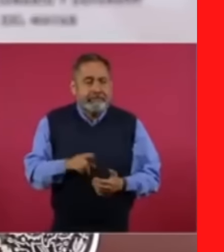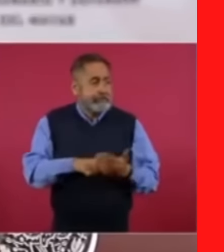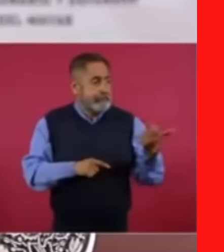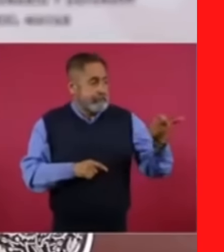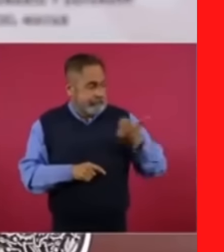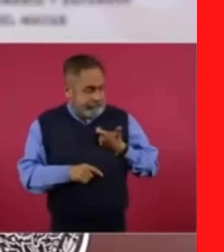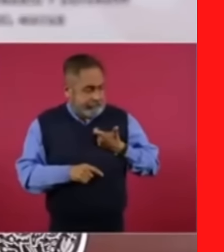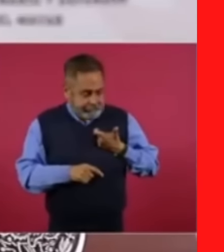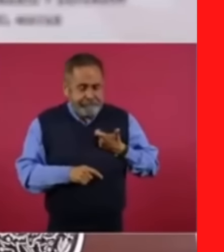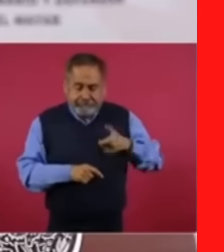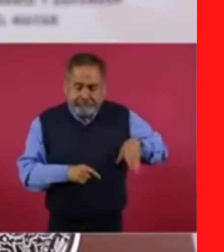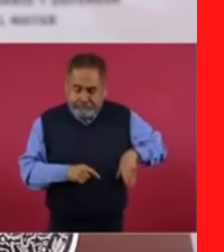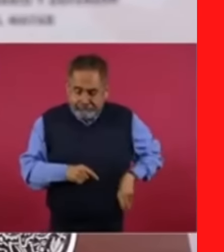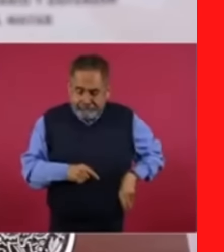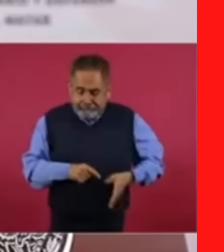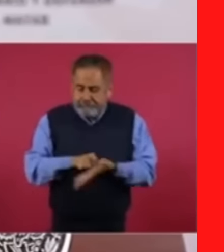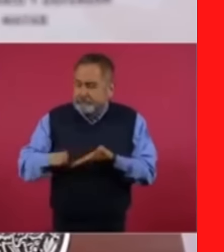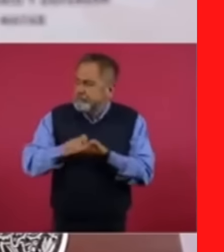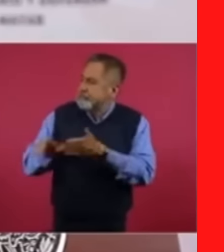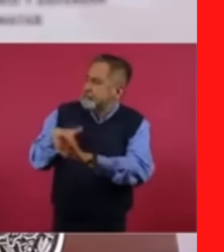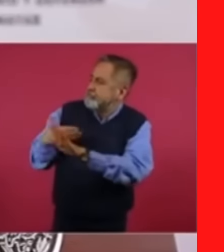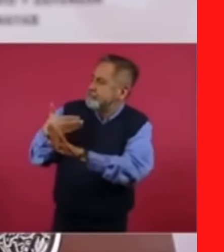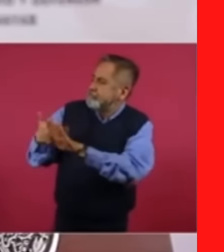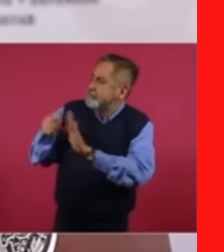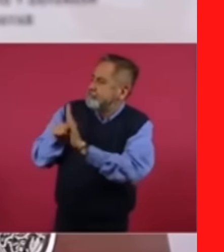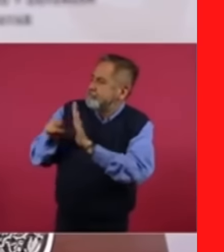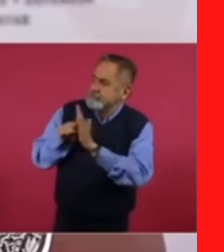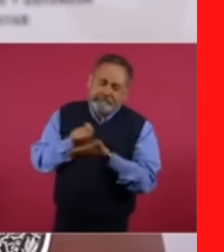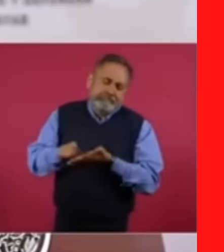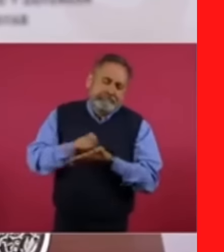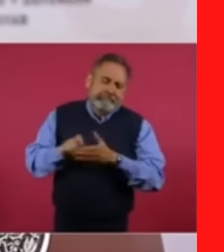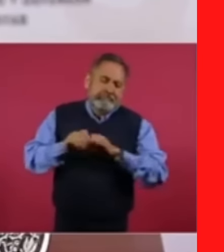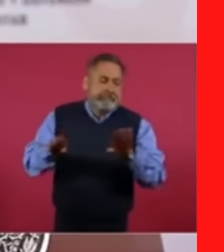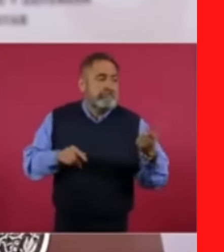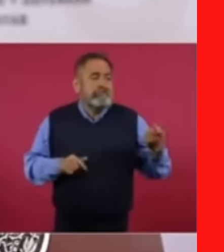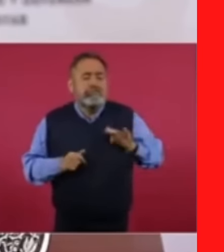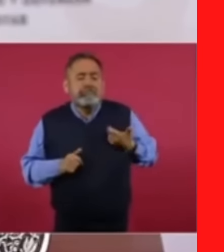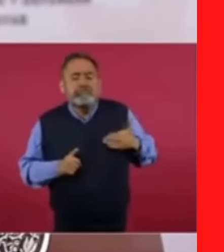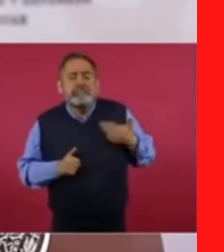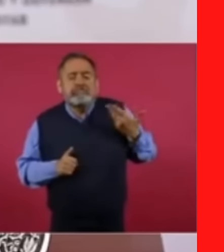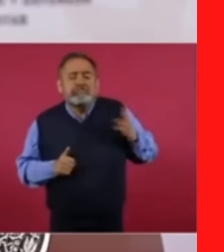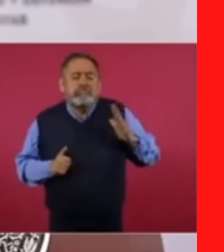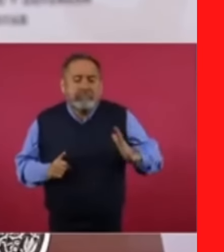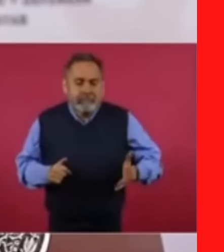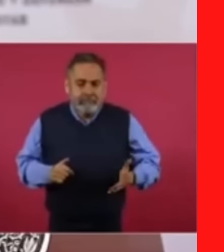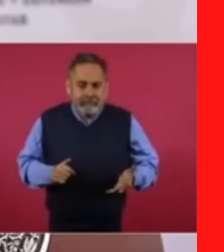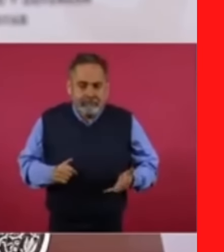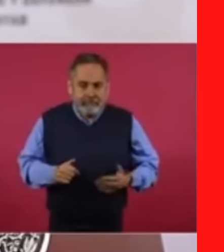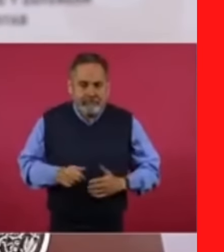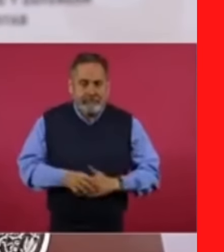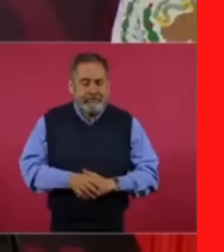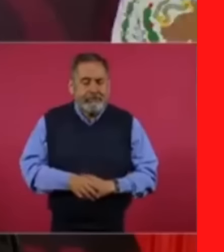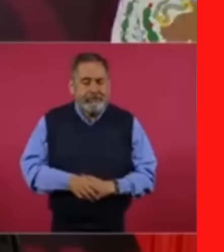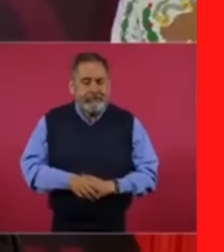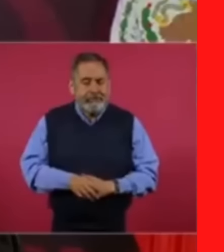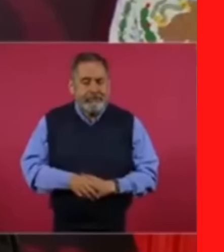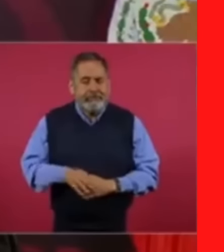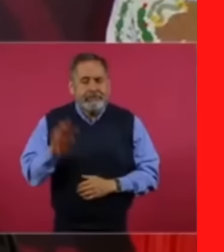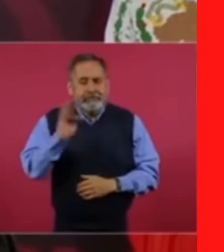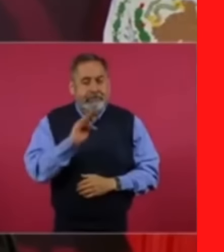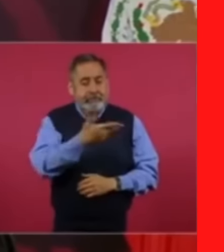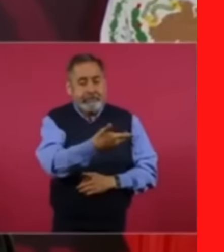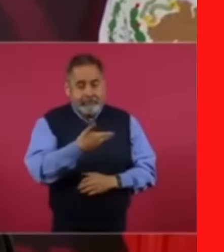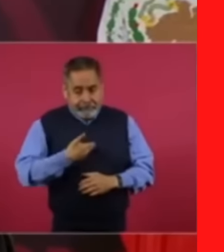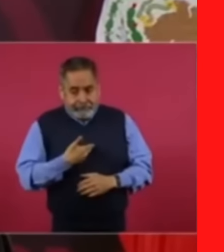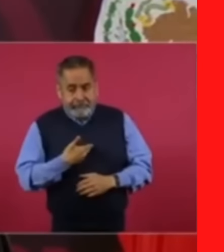por solicitud, por